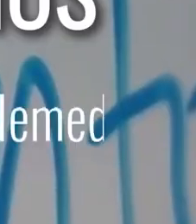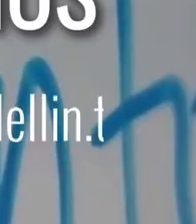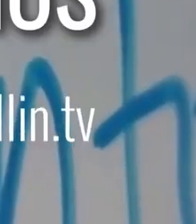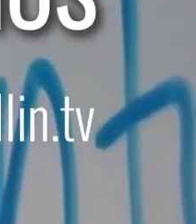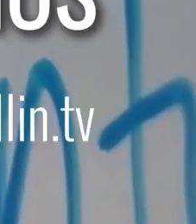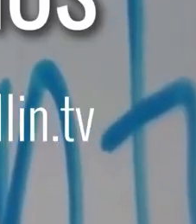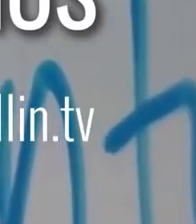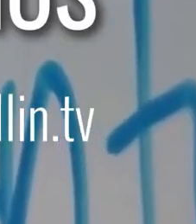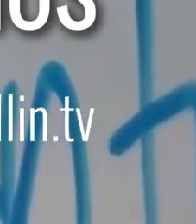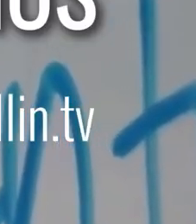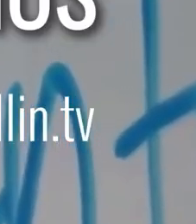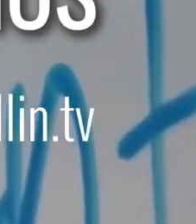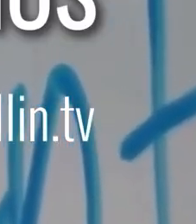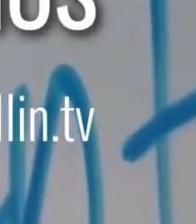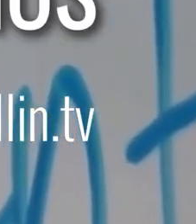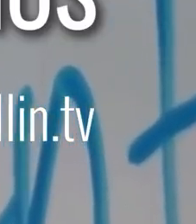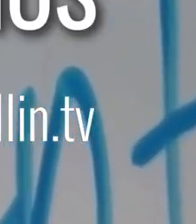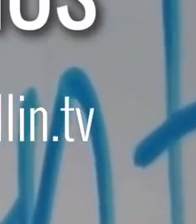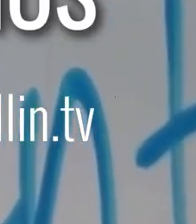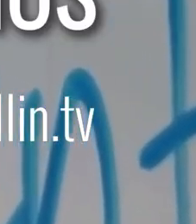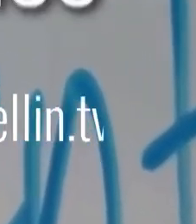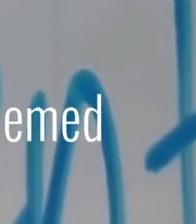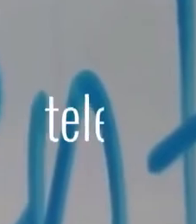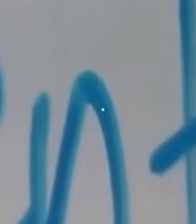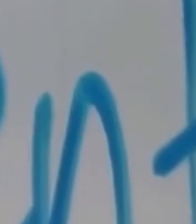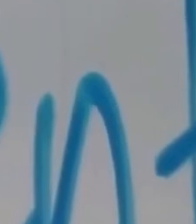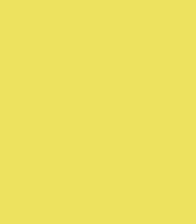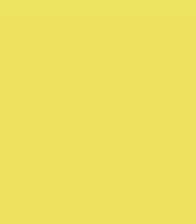Estás viendo En Casa Aprendemos